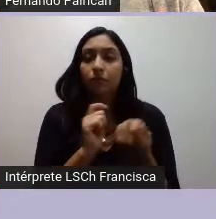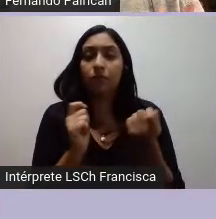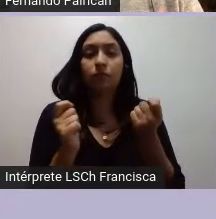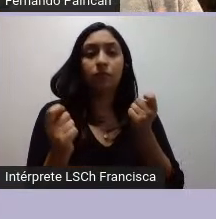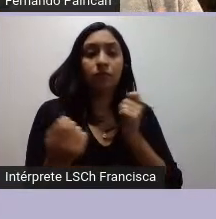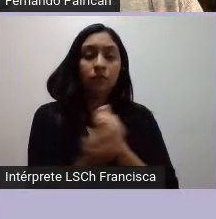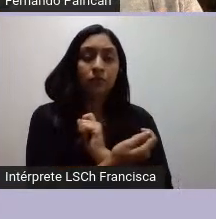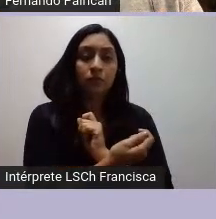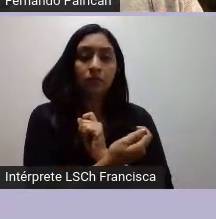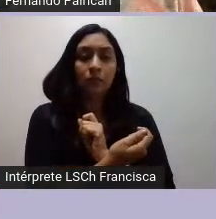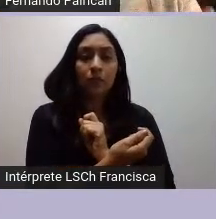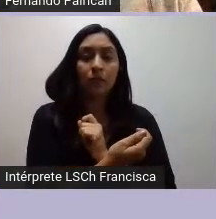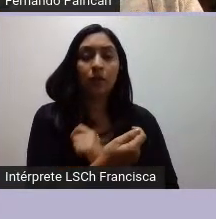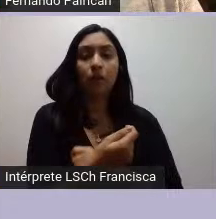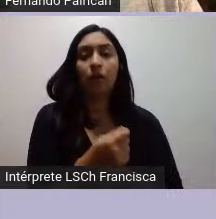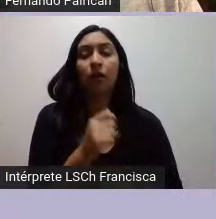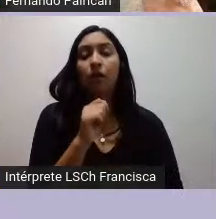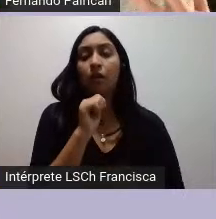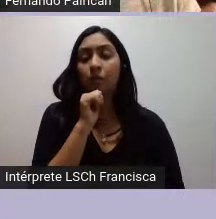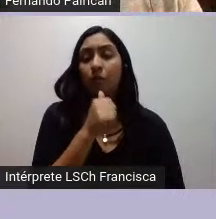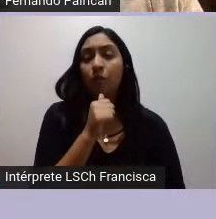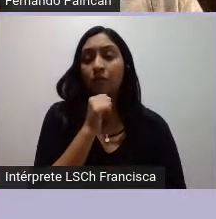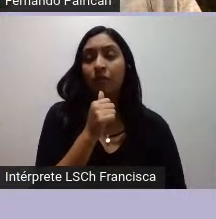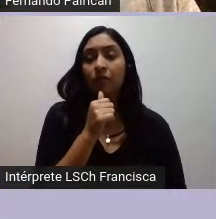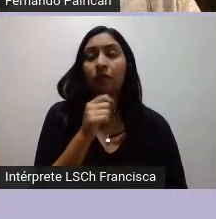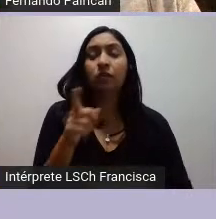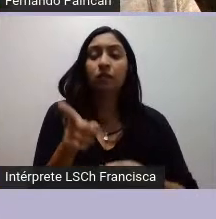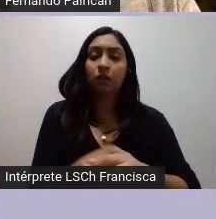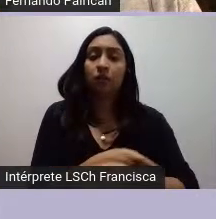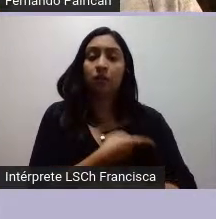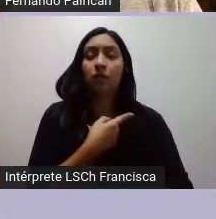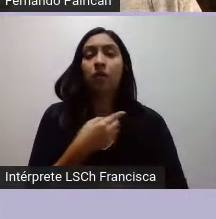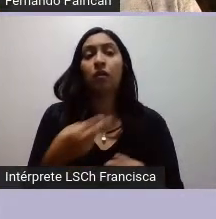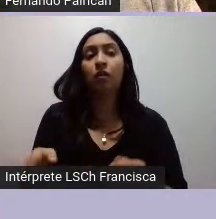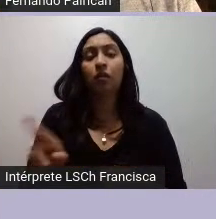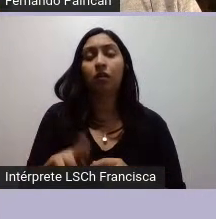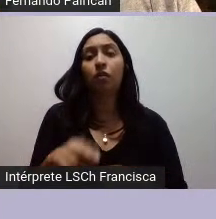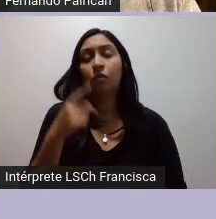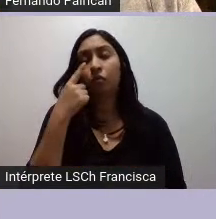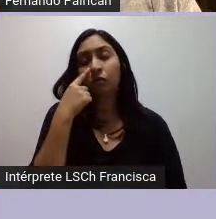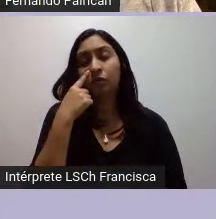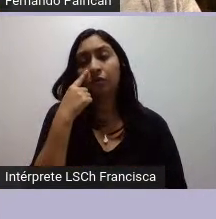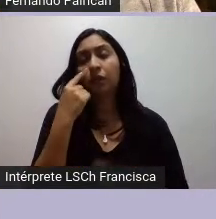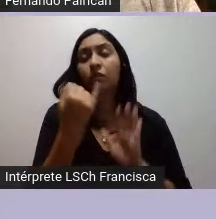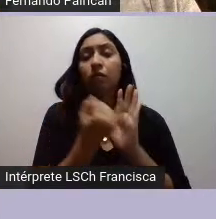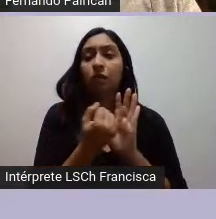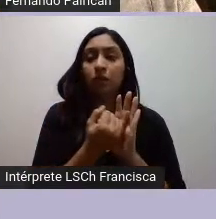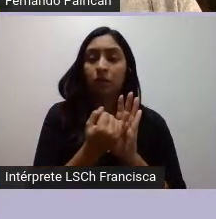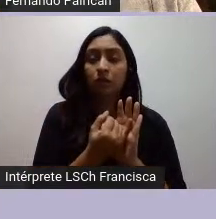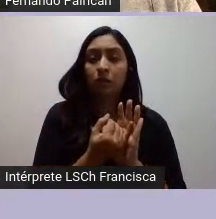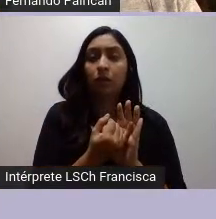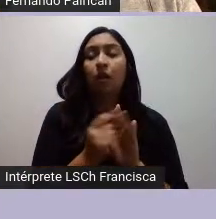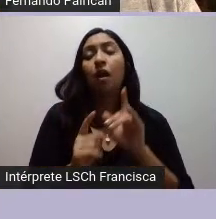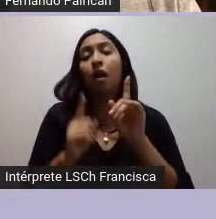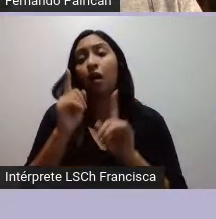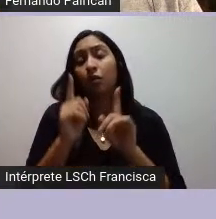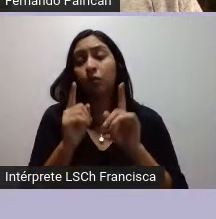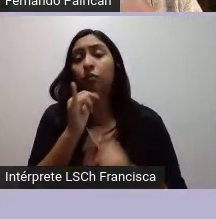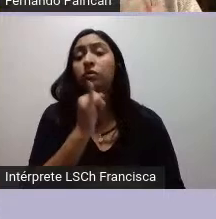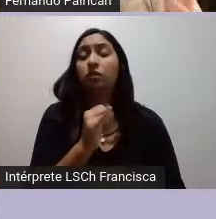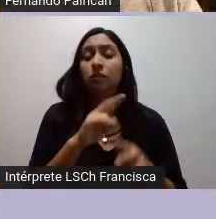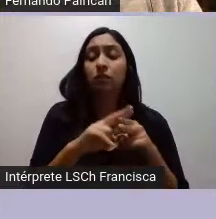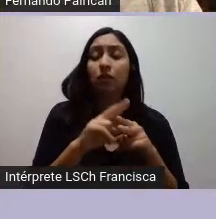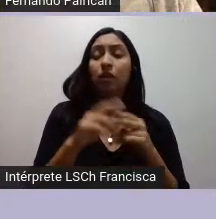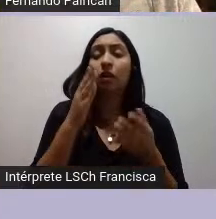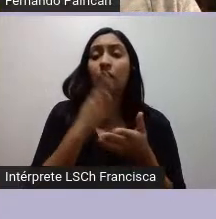una pobreza de larga duración reconocimiento identitario, reconocimiento constitucional que algunos se han materializado y otros no hasta el estallido